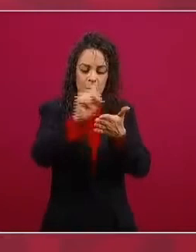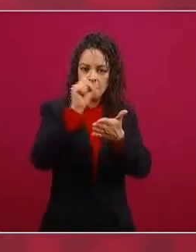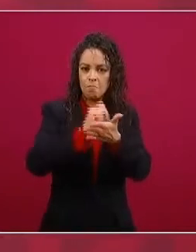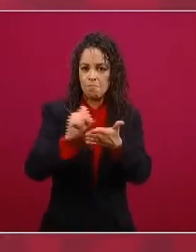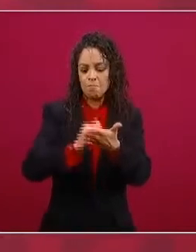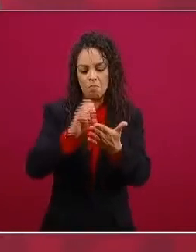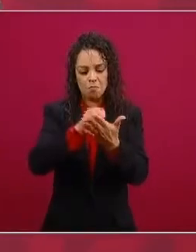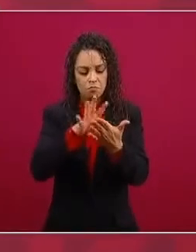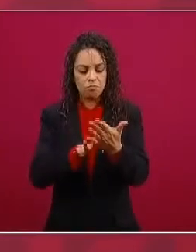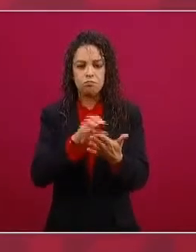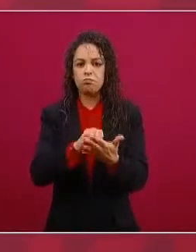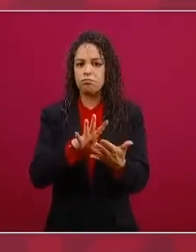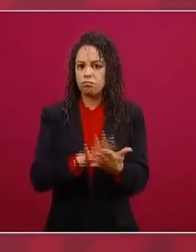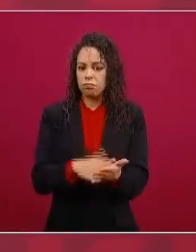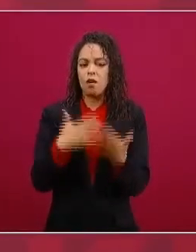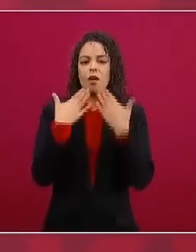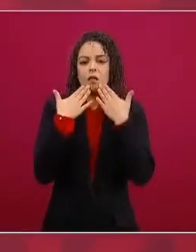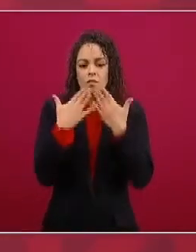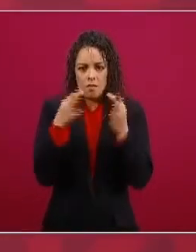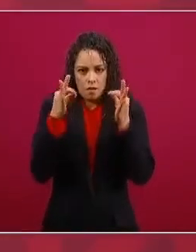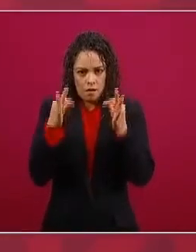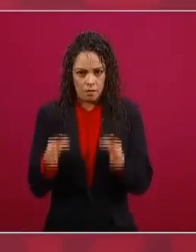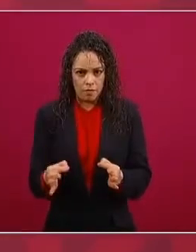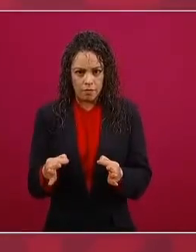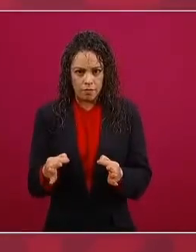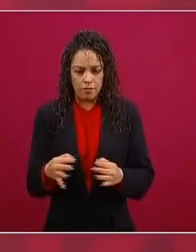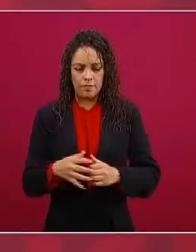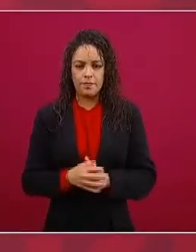pero en todos estos medios